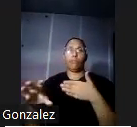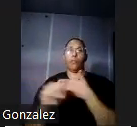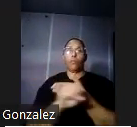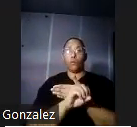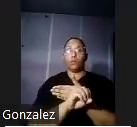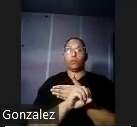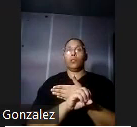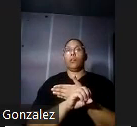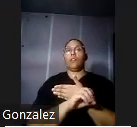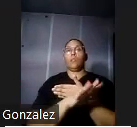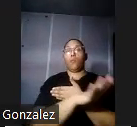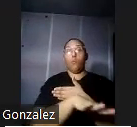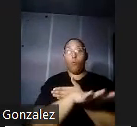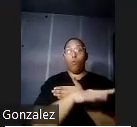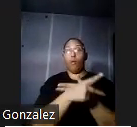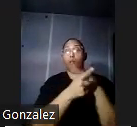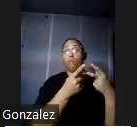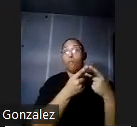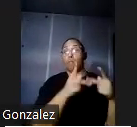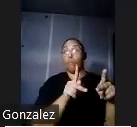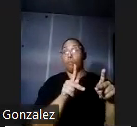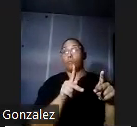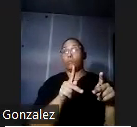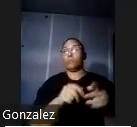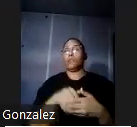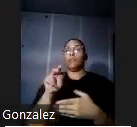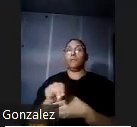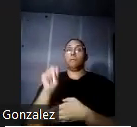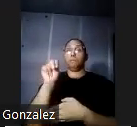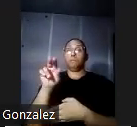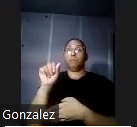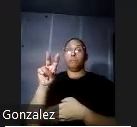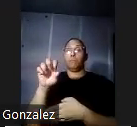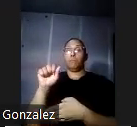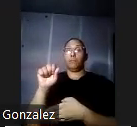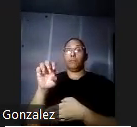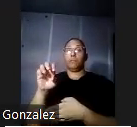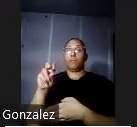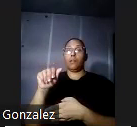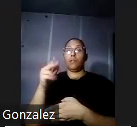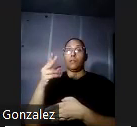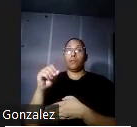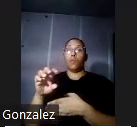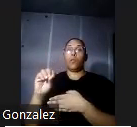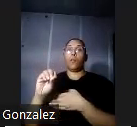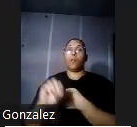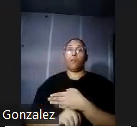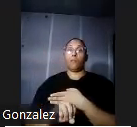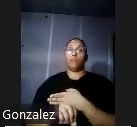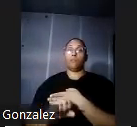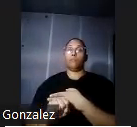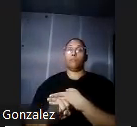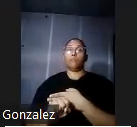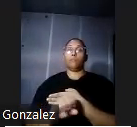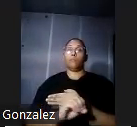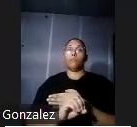público la valla del lado norte abomina Ashford y el lado oeste calle Cervantes están hechas de paneles